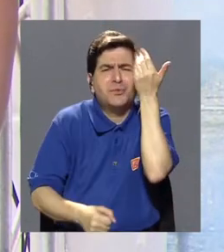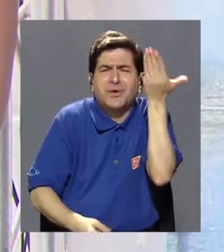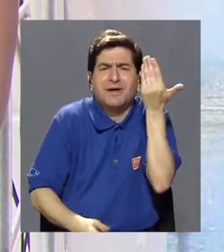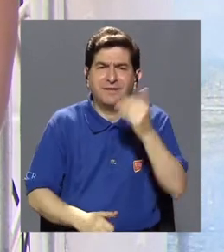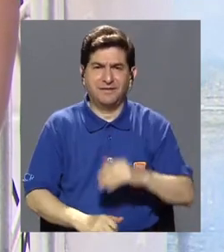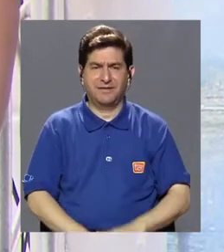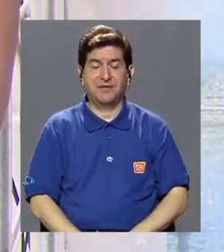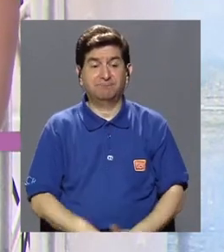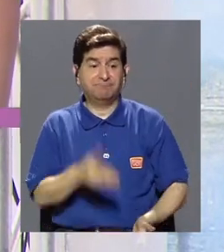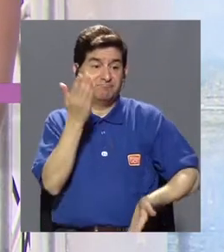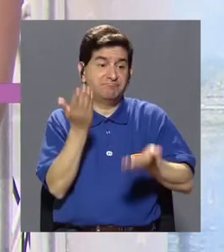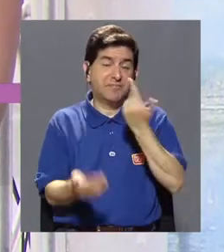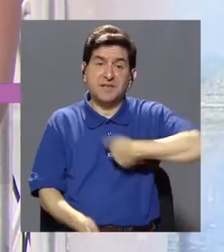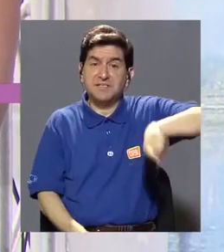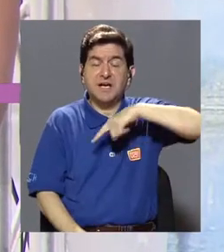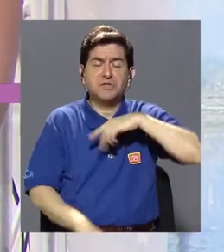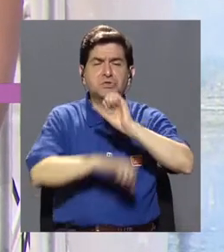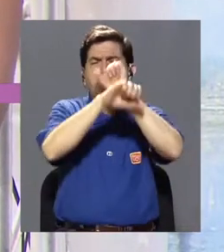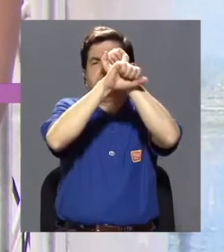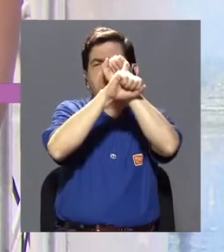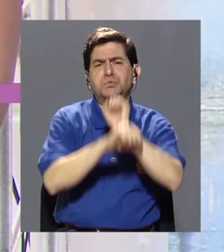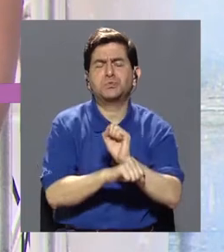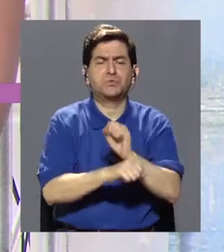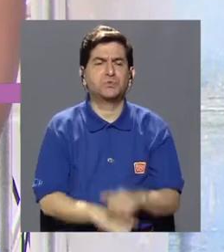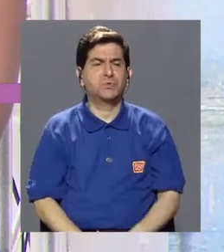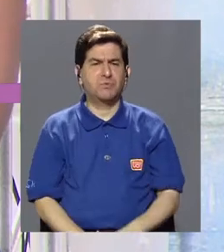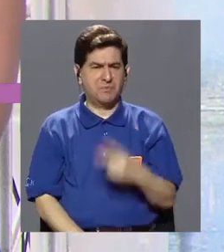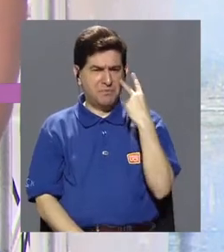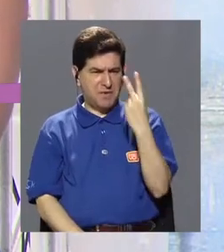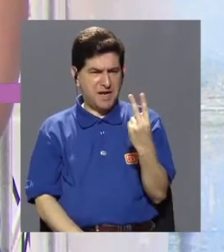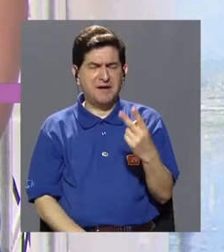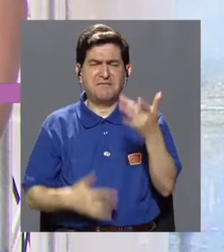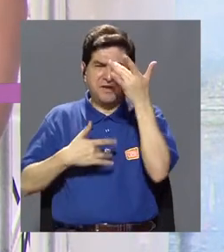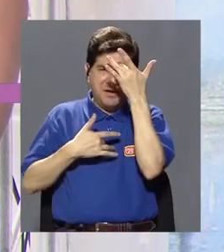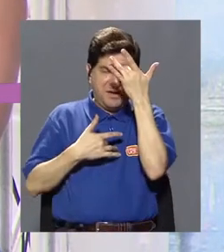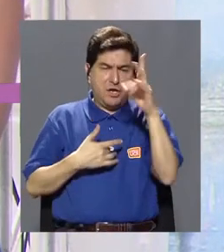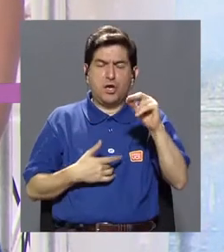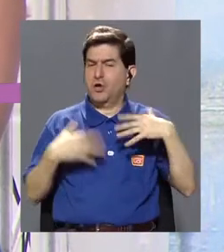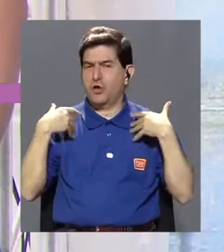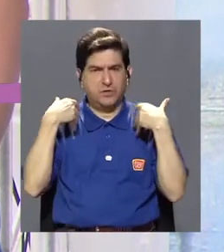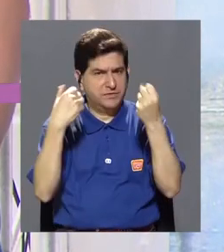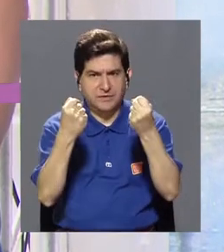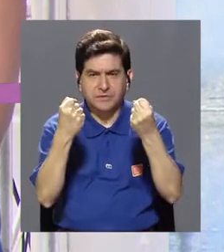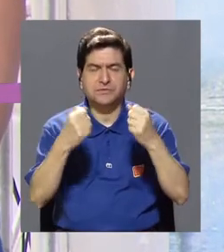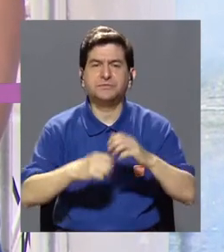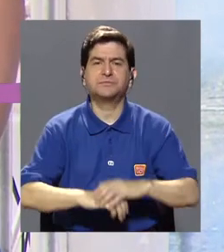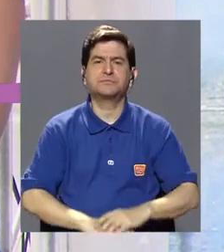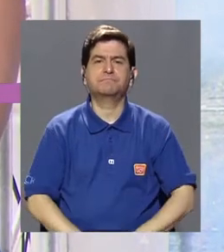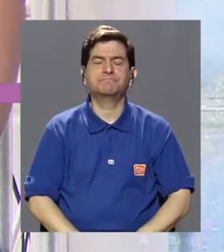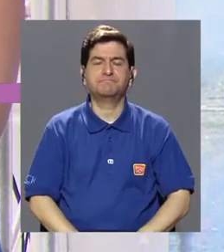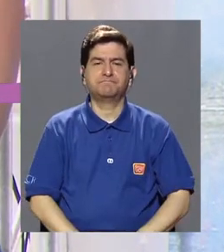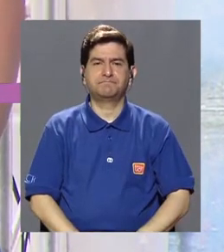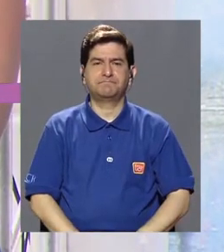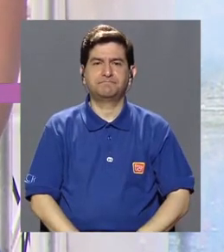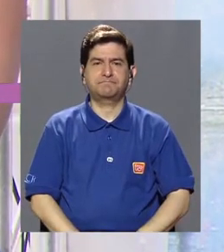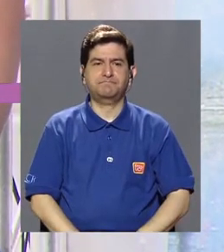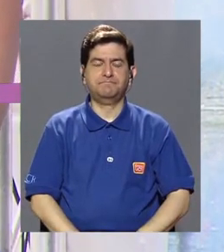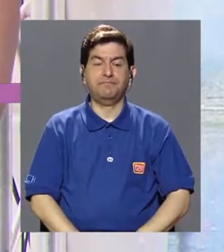de nuestra salud? ¿Será que estamos más acostumbrados a vernos enfermos que saludables?